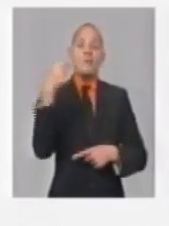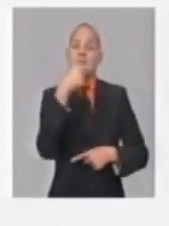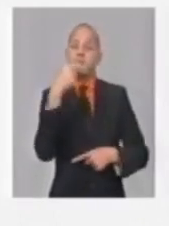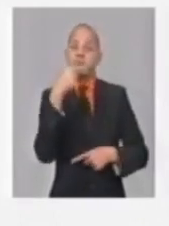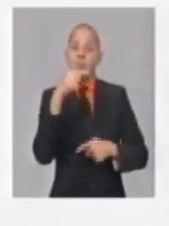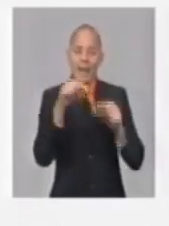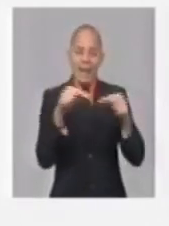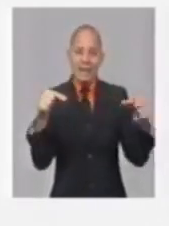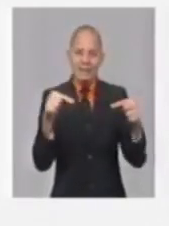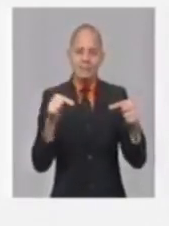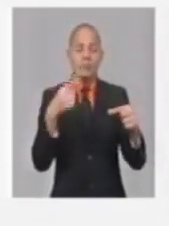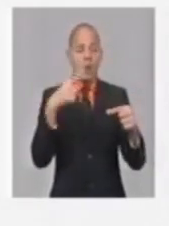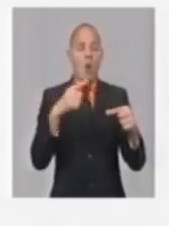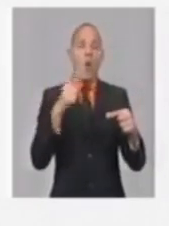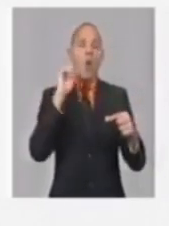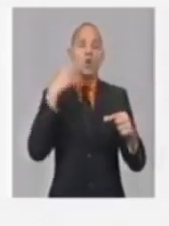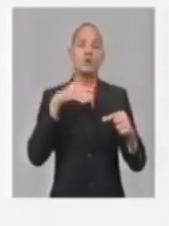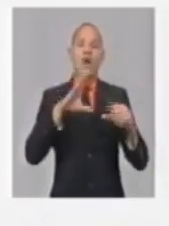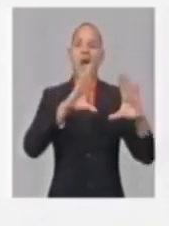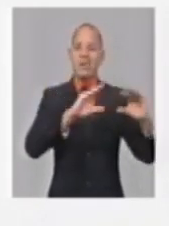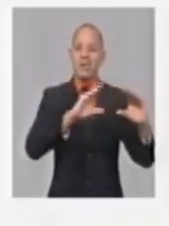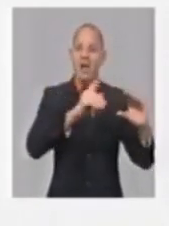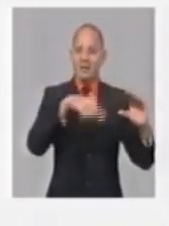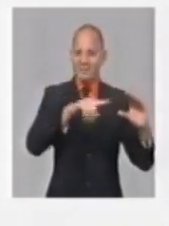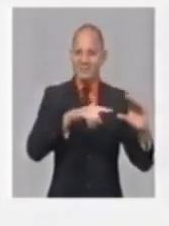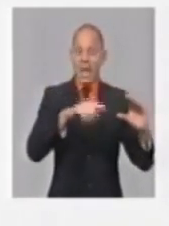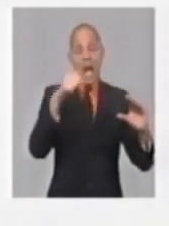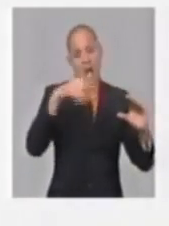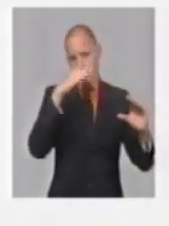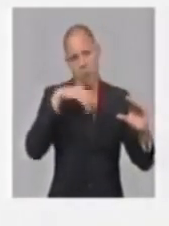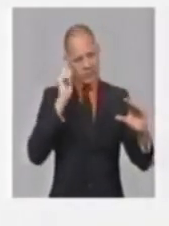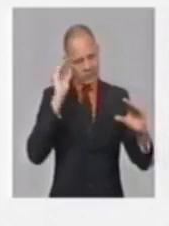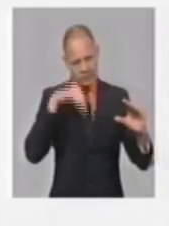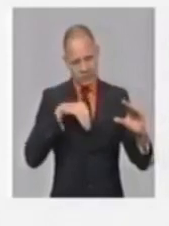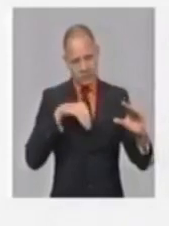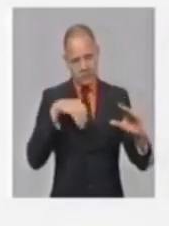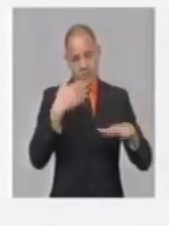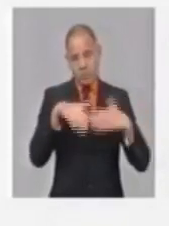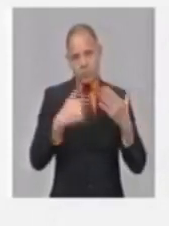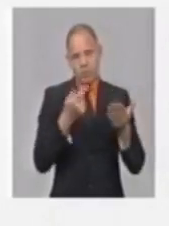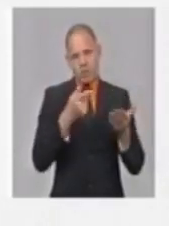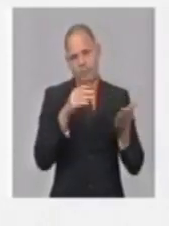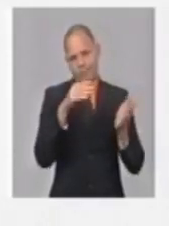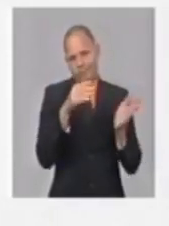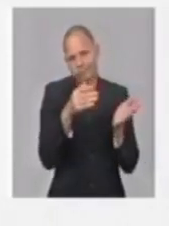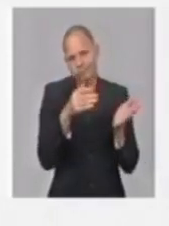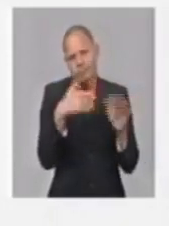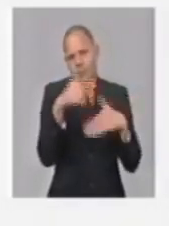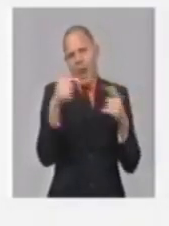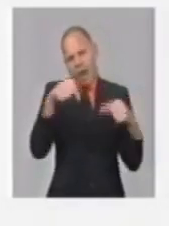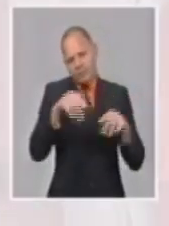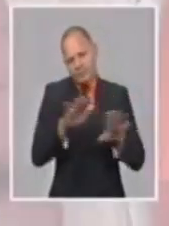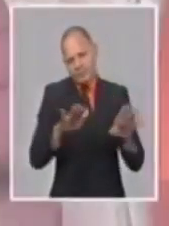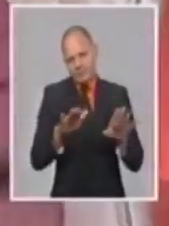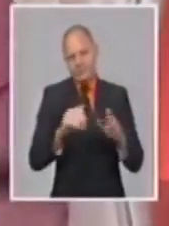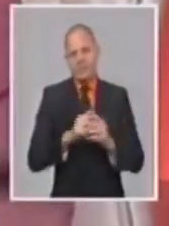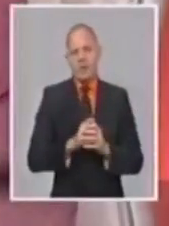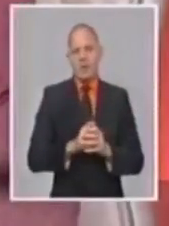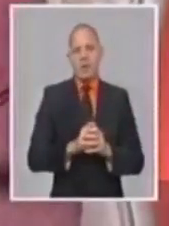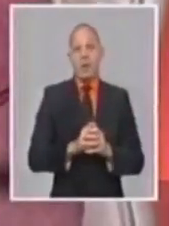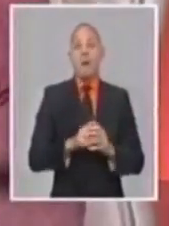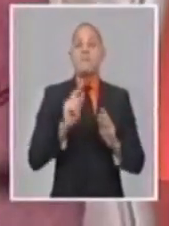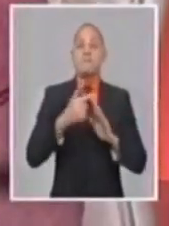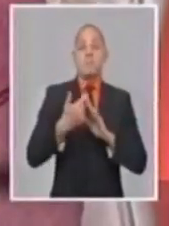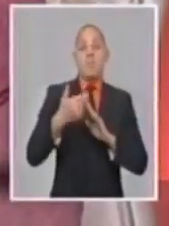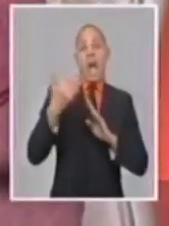también estamos hablando, por ejemplo, de los colchones, que a lo mejor ahora no tenemos por la situación propia que tiene la industria de limitaciones